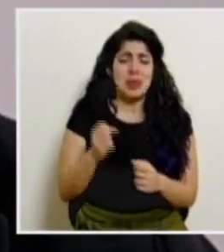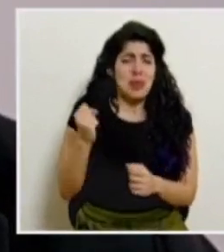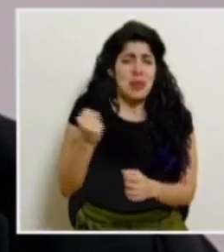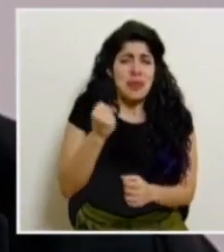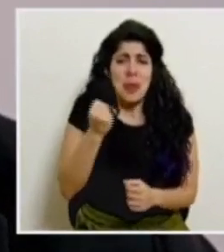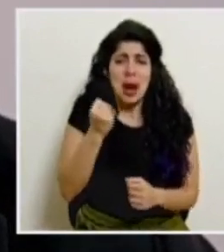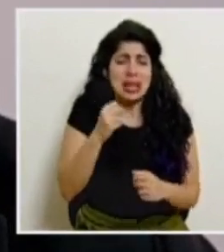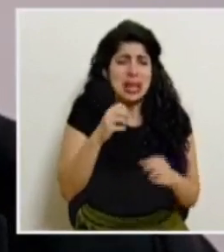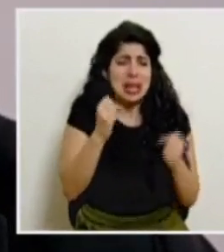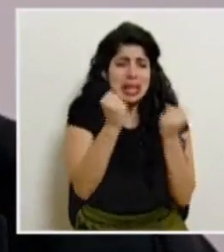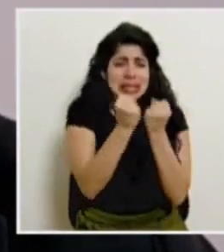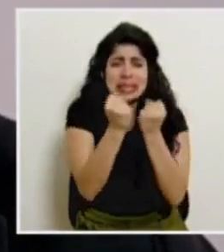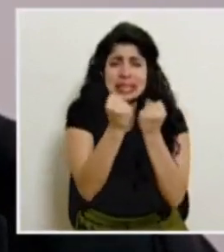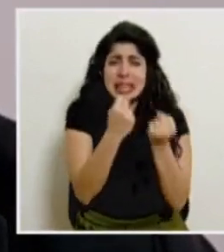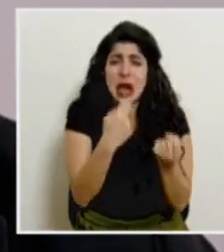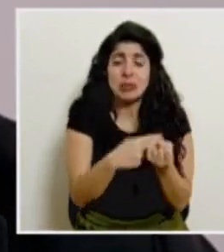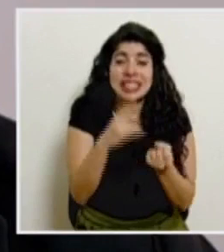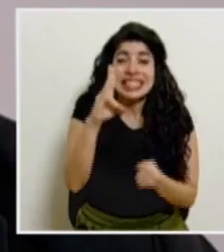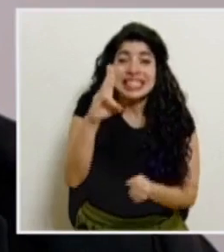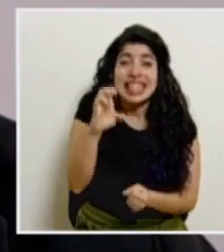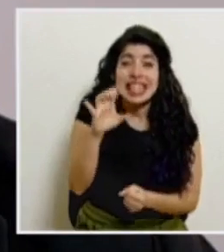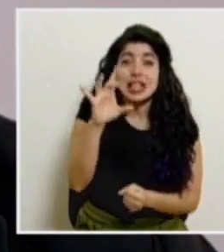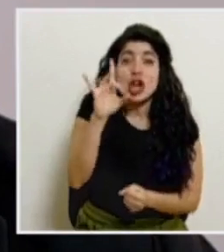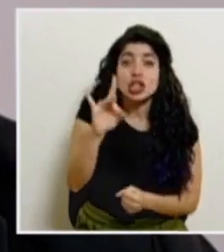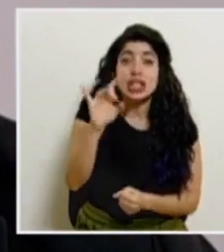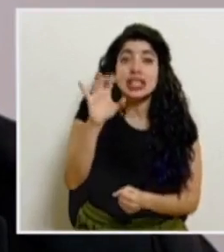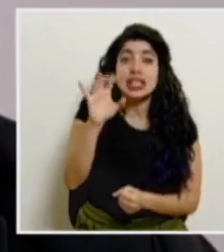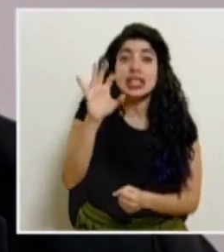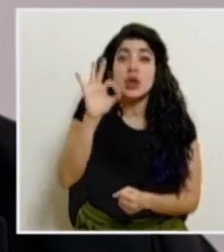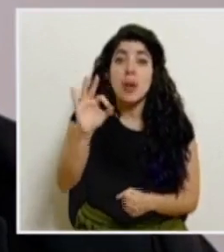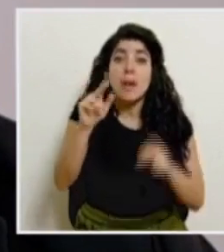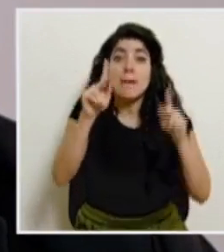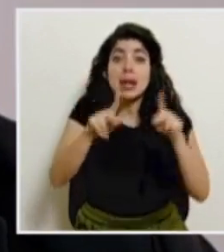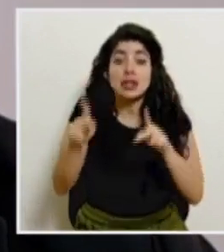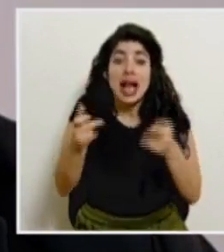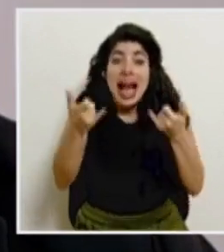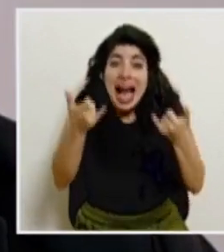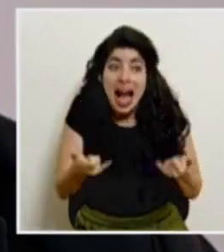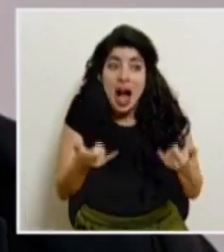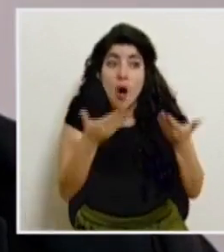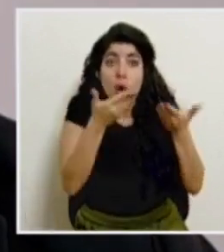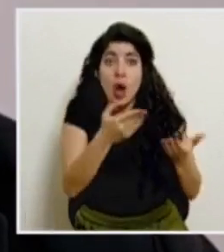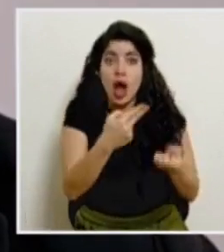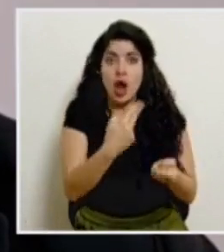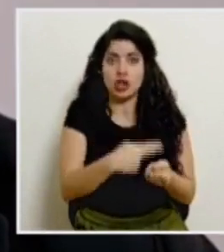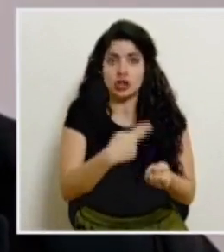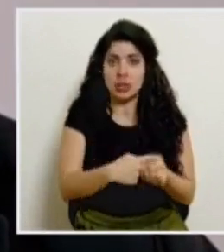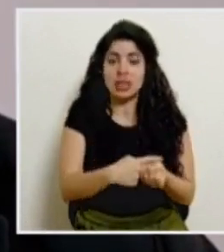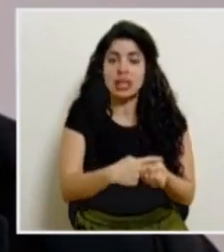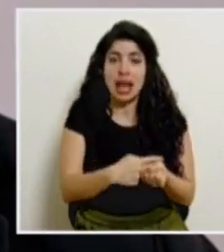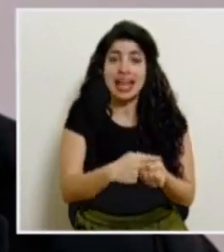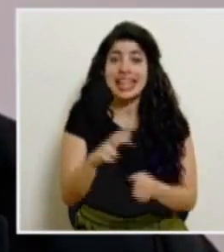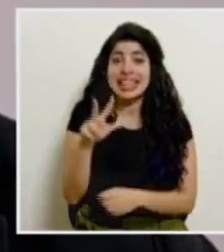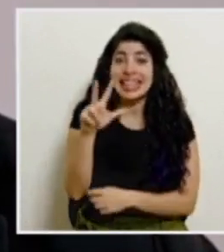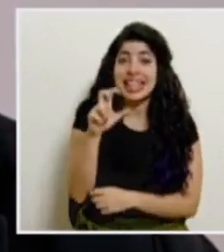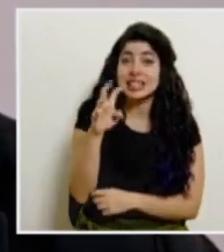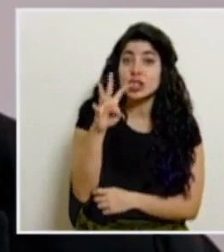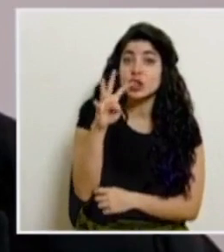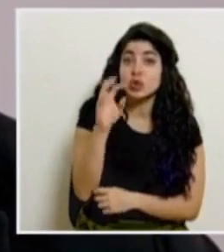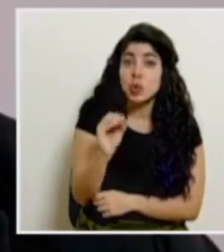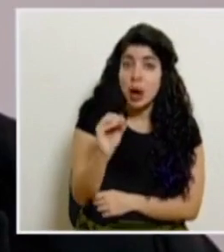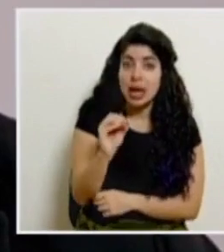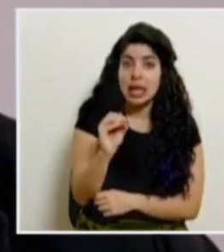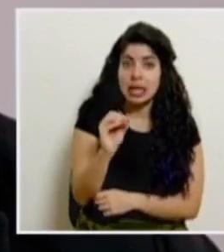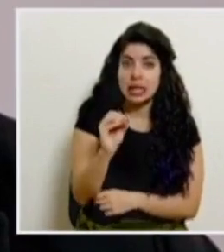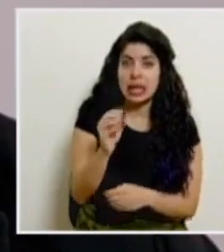ocupación hospitalaria tenemos 789 personas internadas al momento de este reporte 340 de ellas